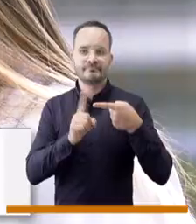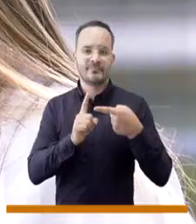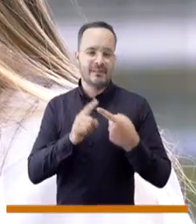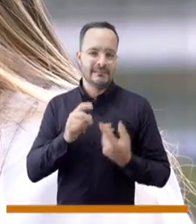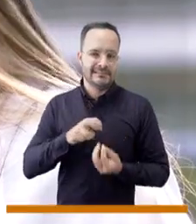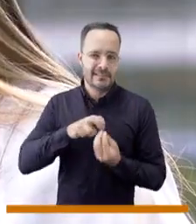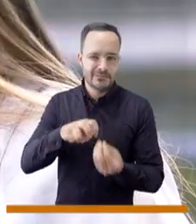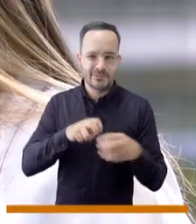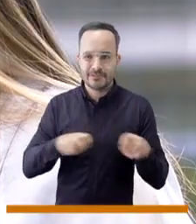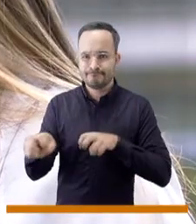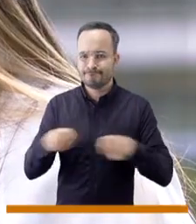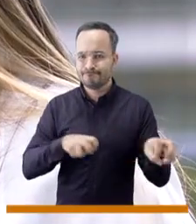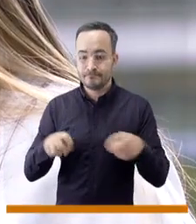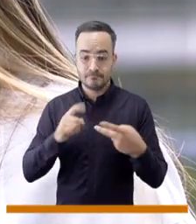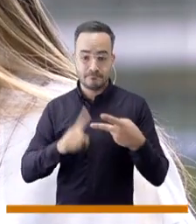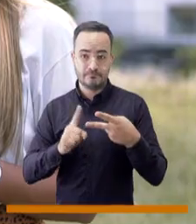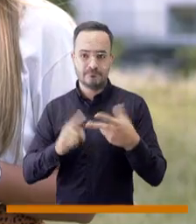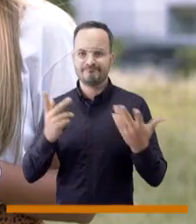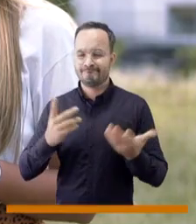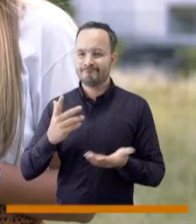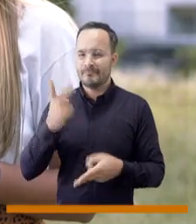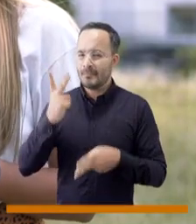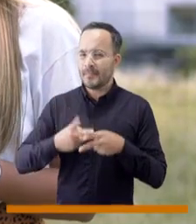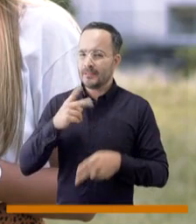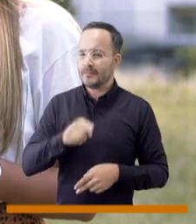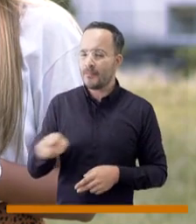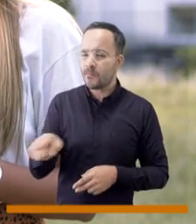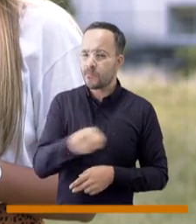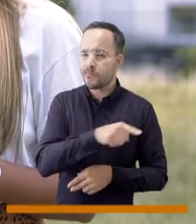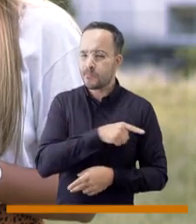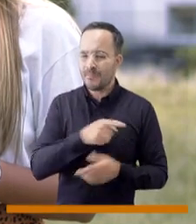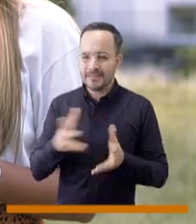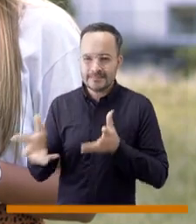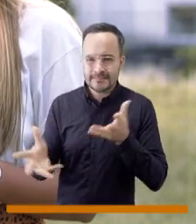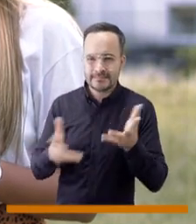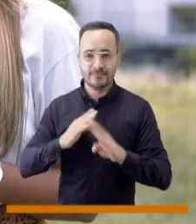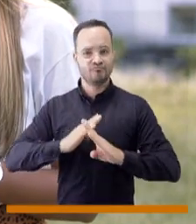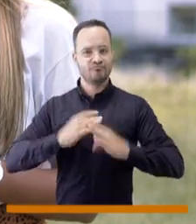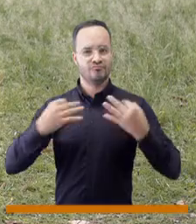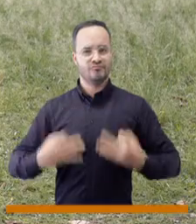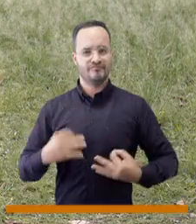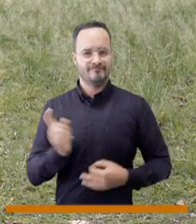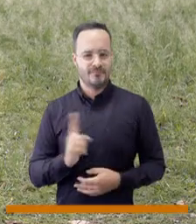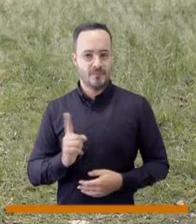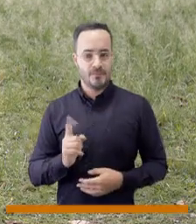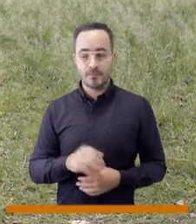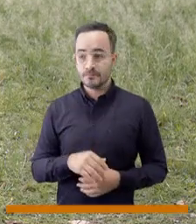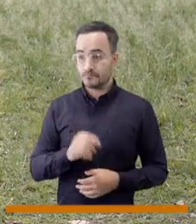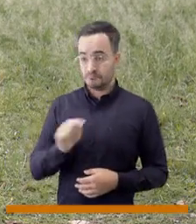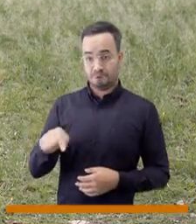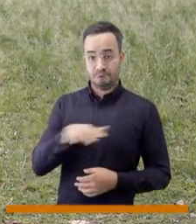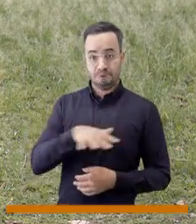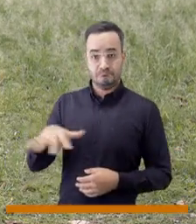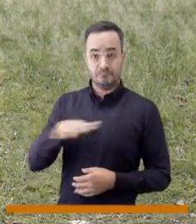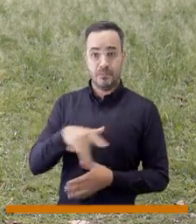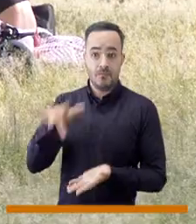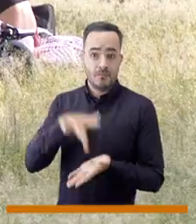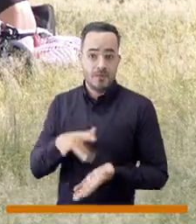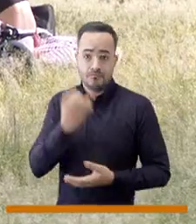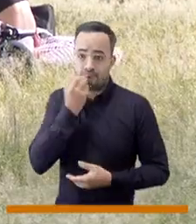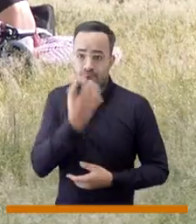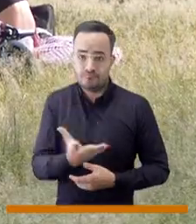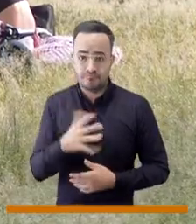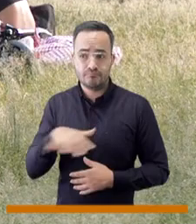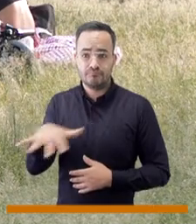problemas de movilidad, problemas de seguridad, problemas obviamente de lo que es este parque lineal que es hermoso, pero también